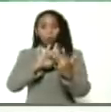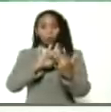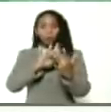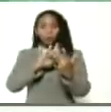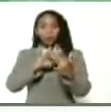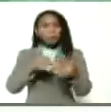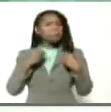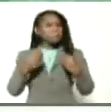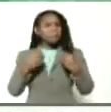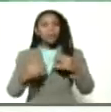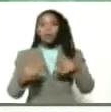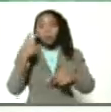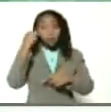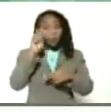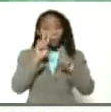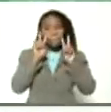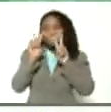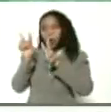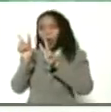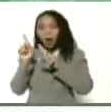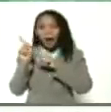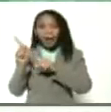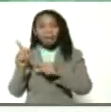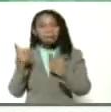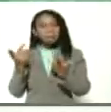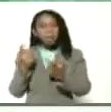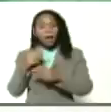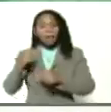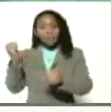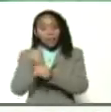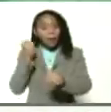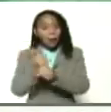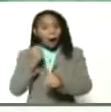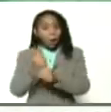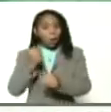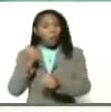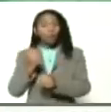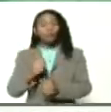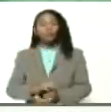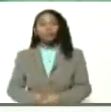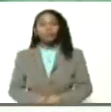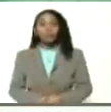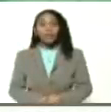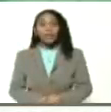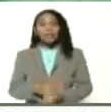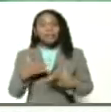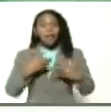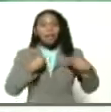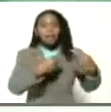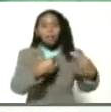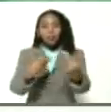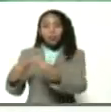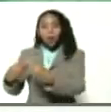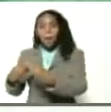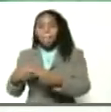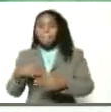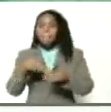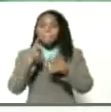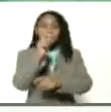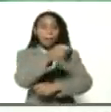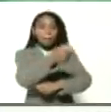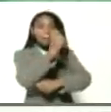para que nosotros veamos el apresto operacional de la distribución del pescado